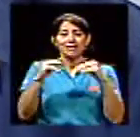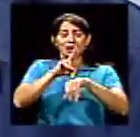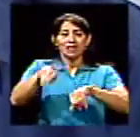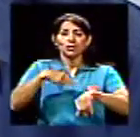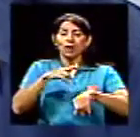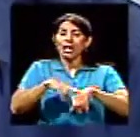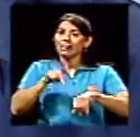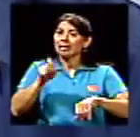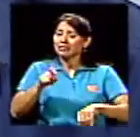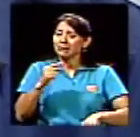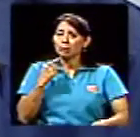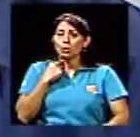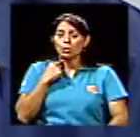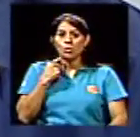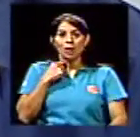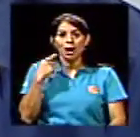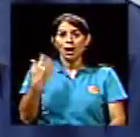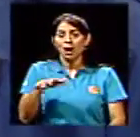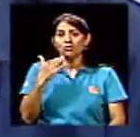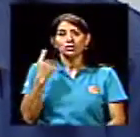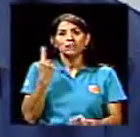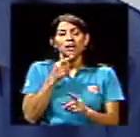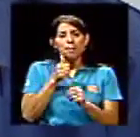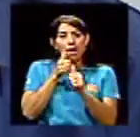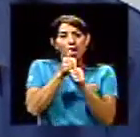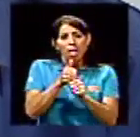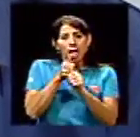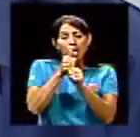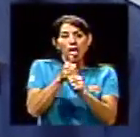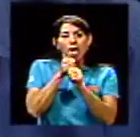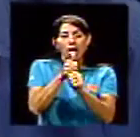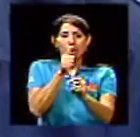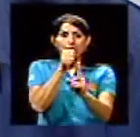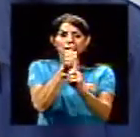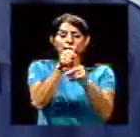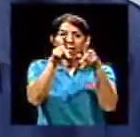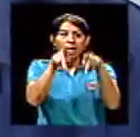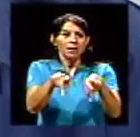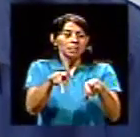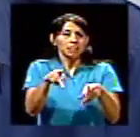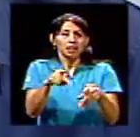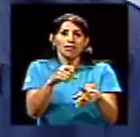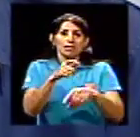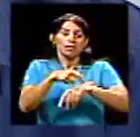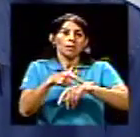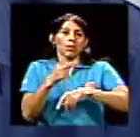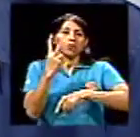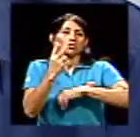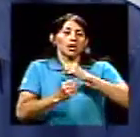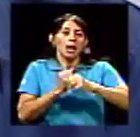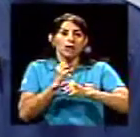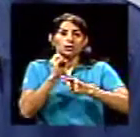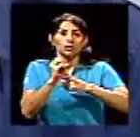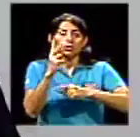muy caro. Está siguiendo la misma gente durante, no sé, dos años, tres años. Y si